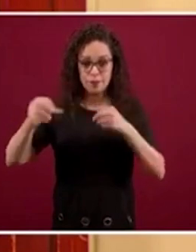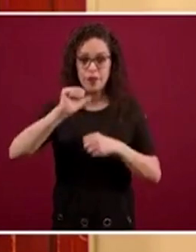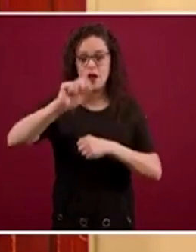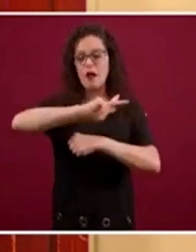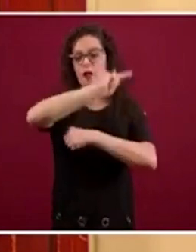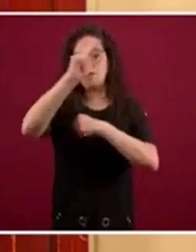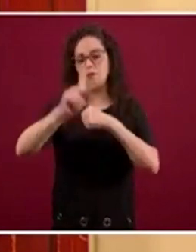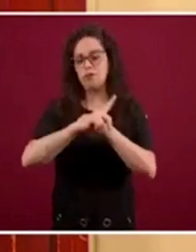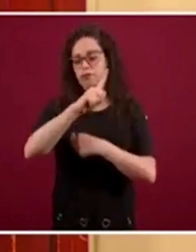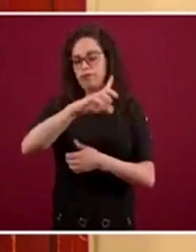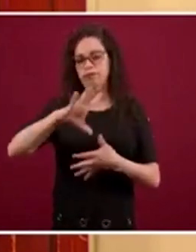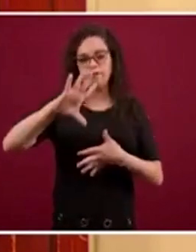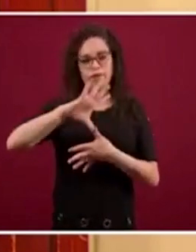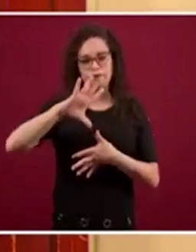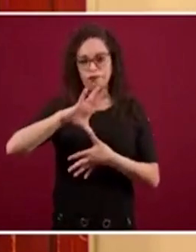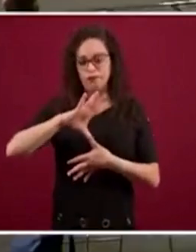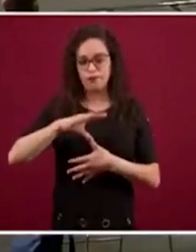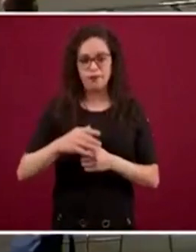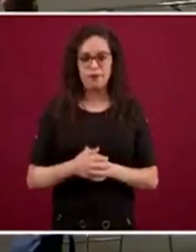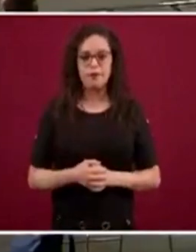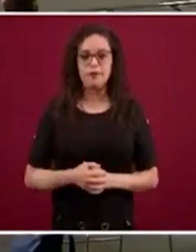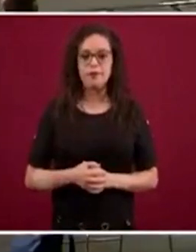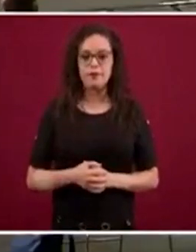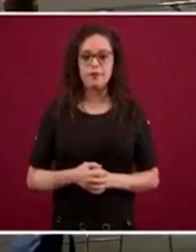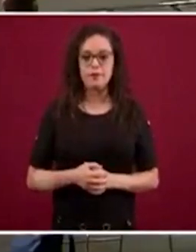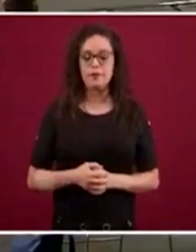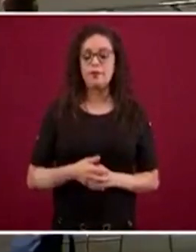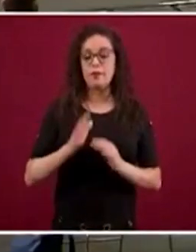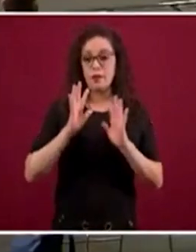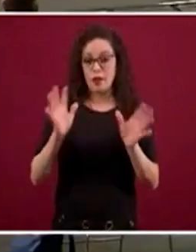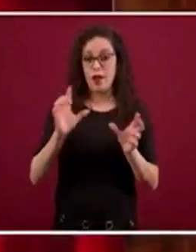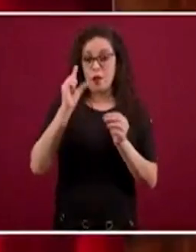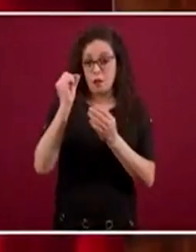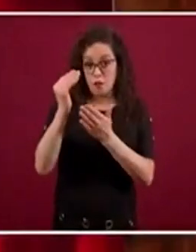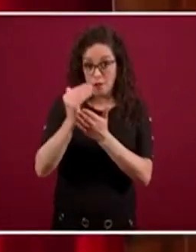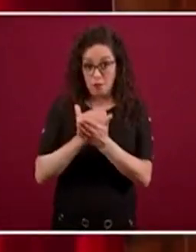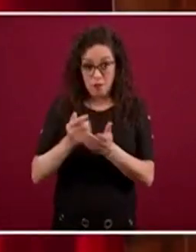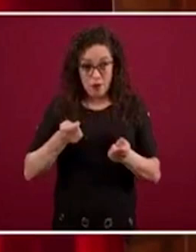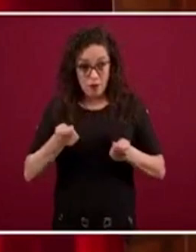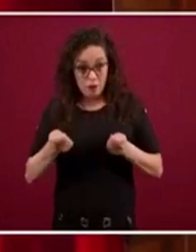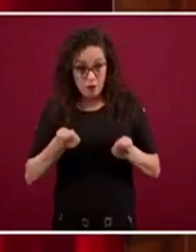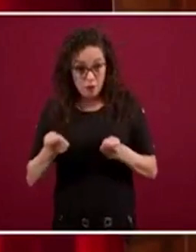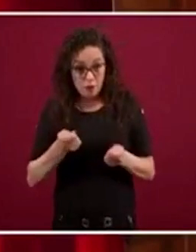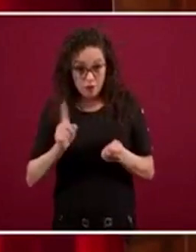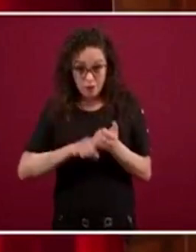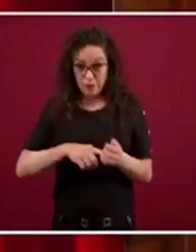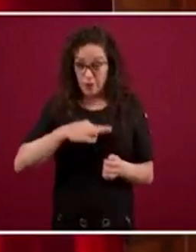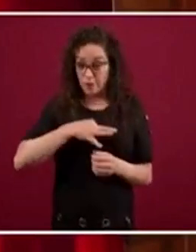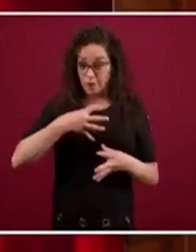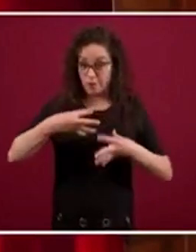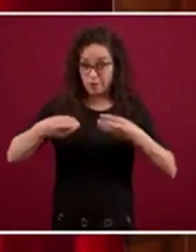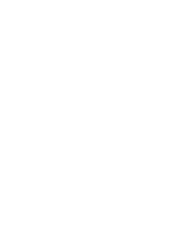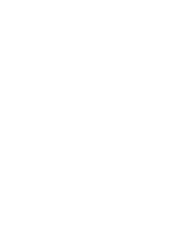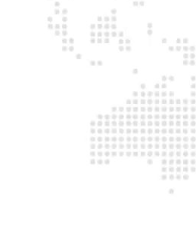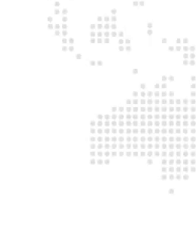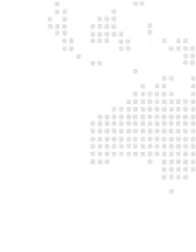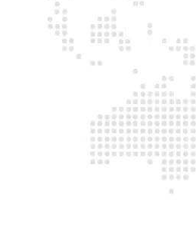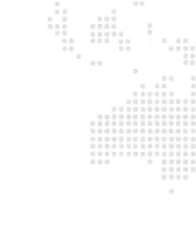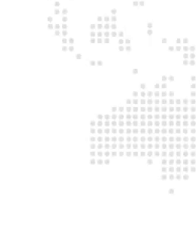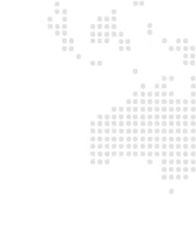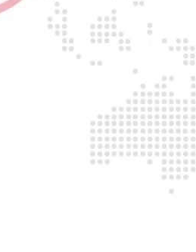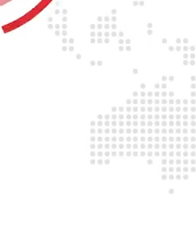y qué tanto empiezan a menguar o ya a controlarse las epidemias en los diferentes países de Europa.